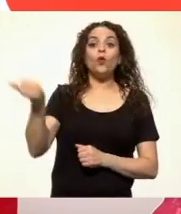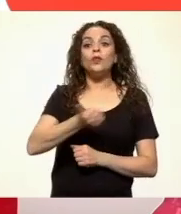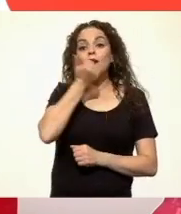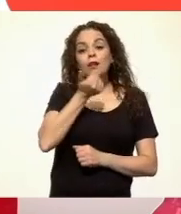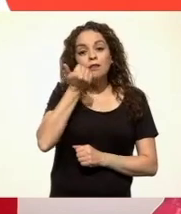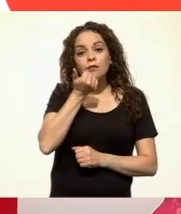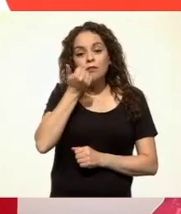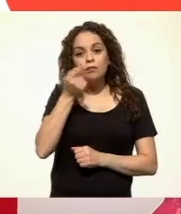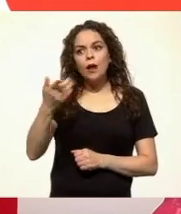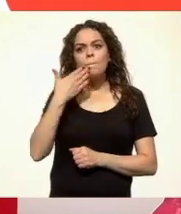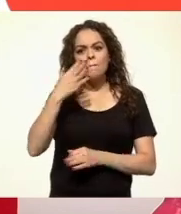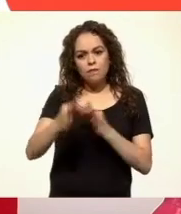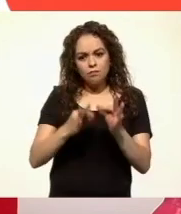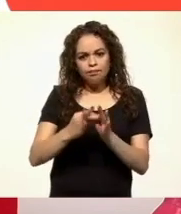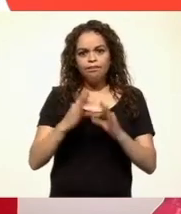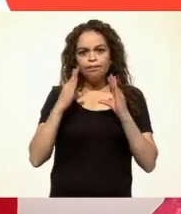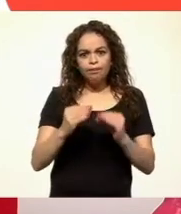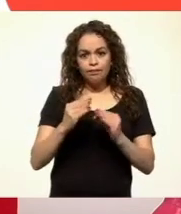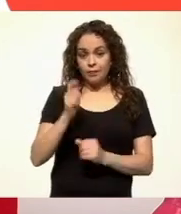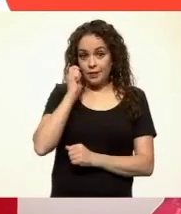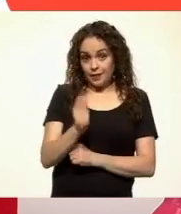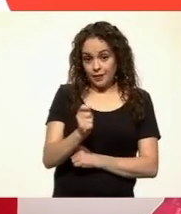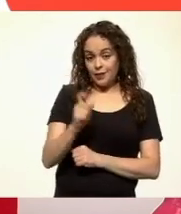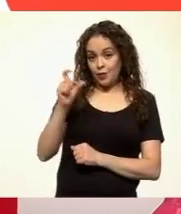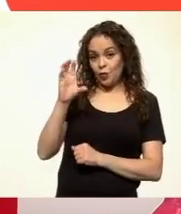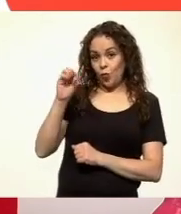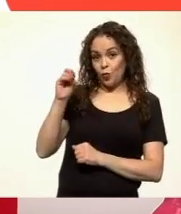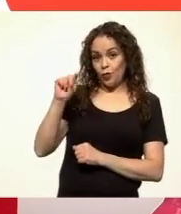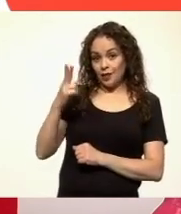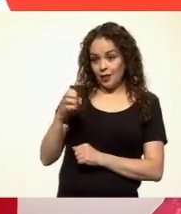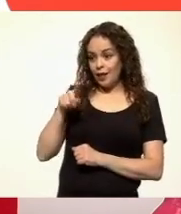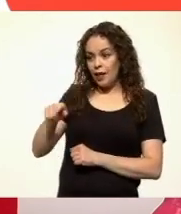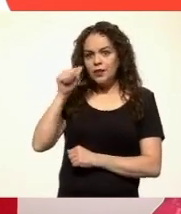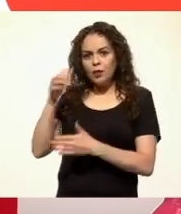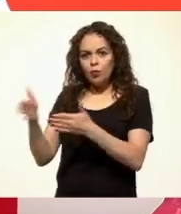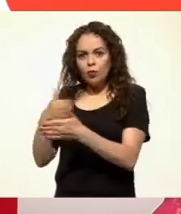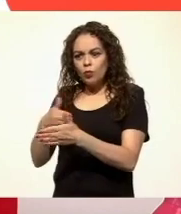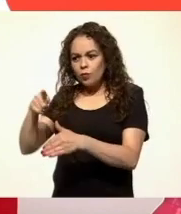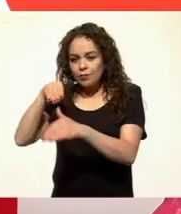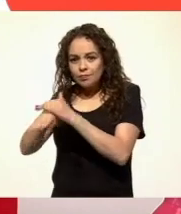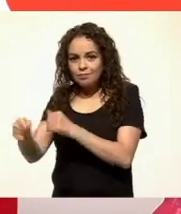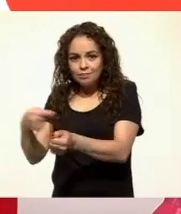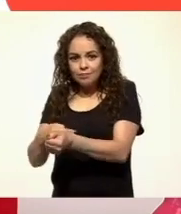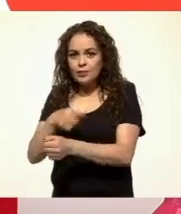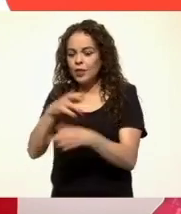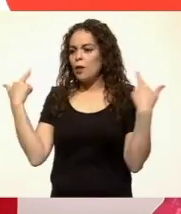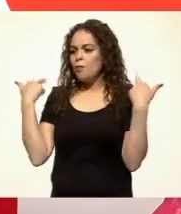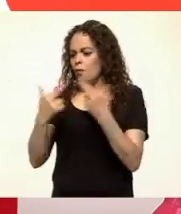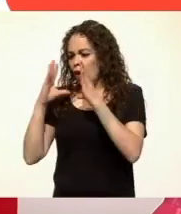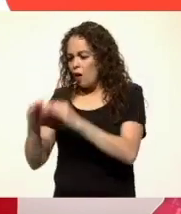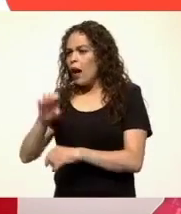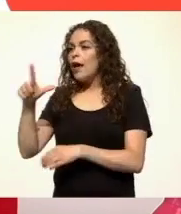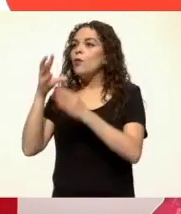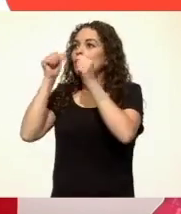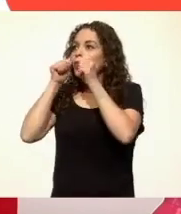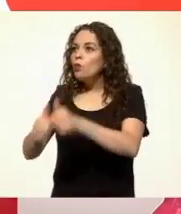la Xcocolche. Escondida en la cocina, cada clase estaba atenta a las explicaciones del maestro. Y después